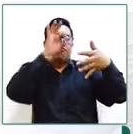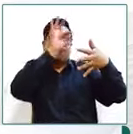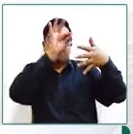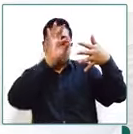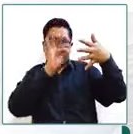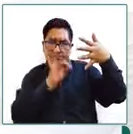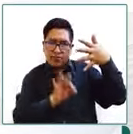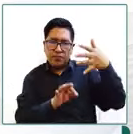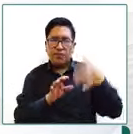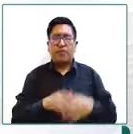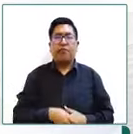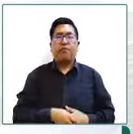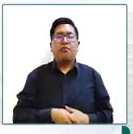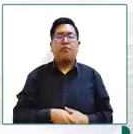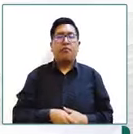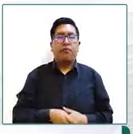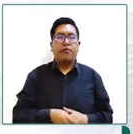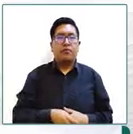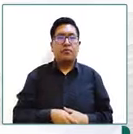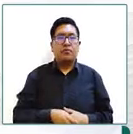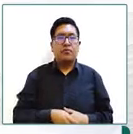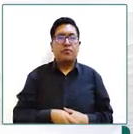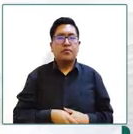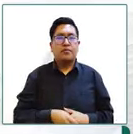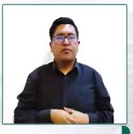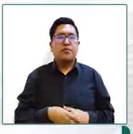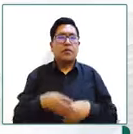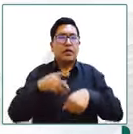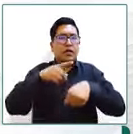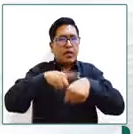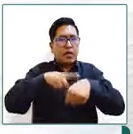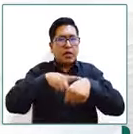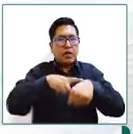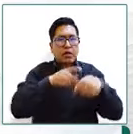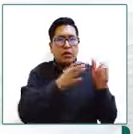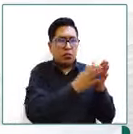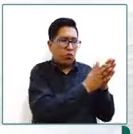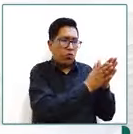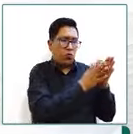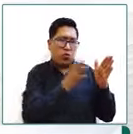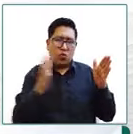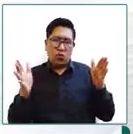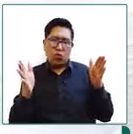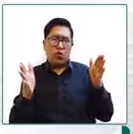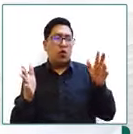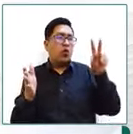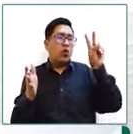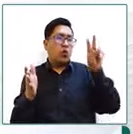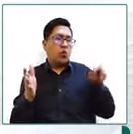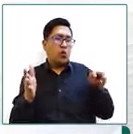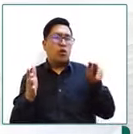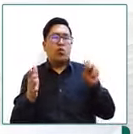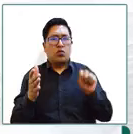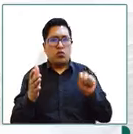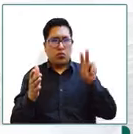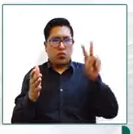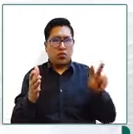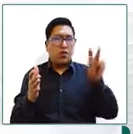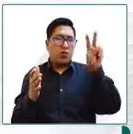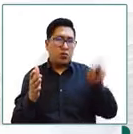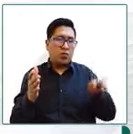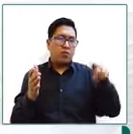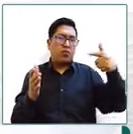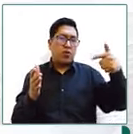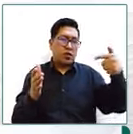recopiladas la temporalidad está desde el noviembre de 2021